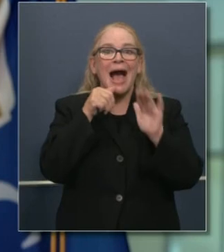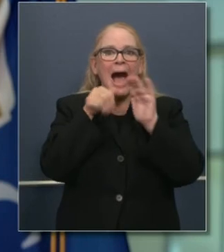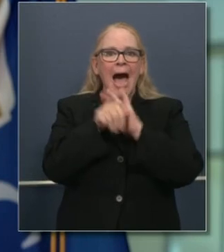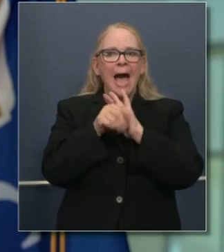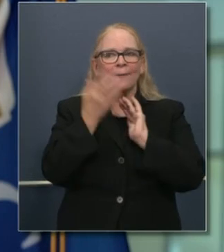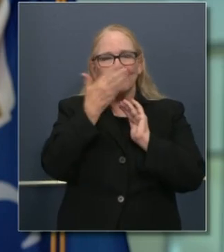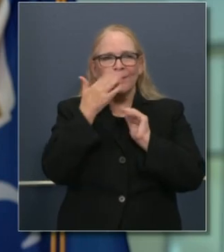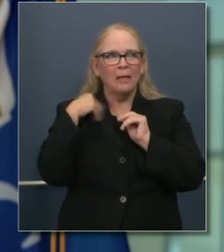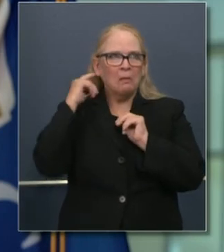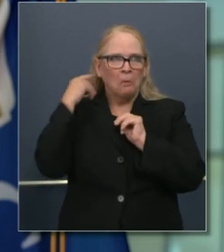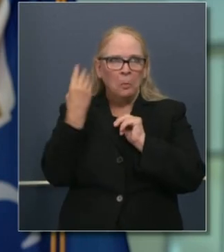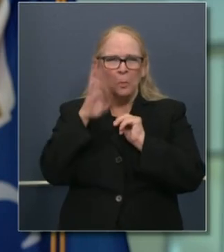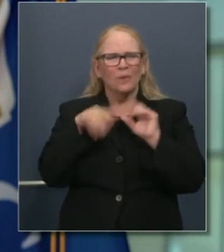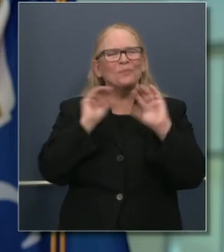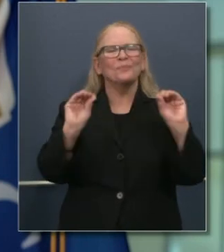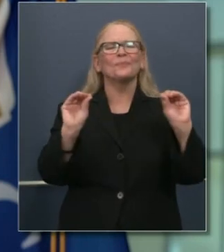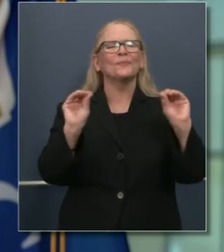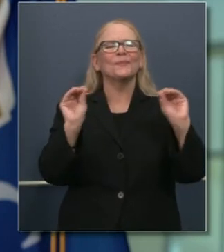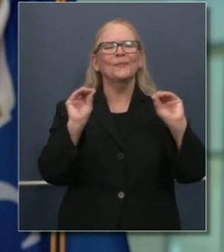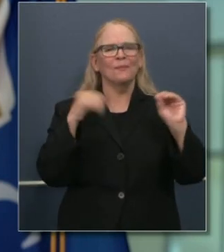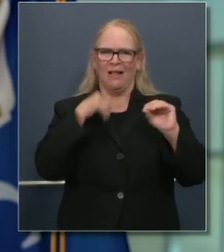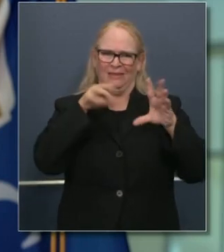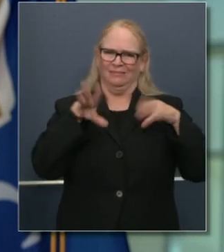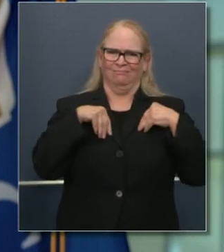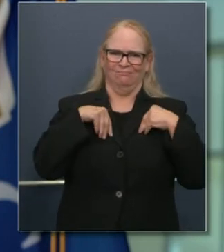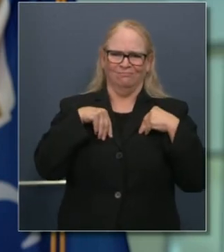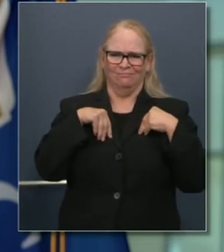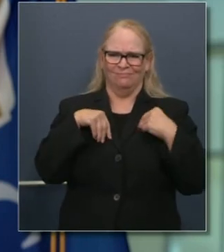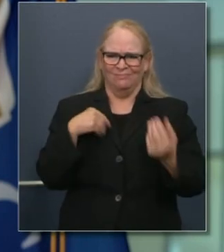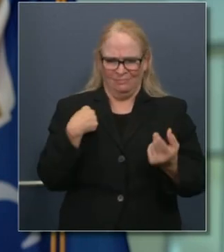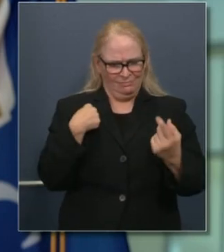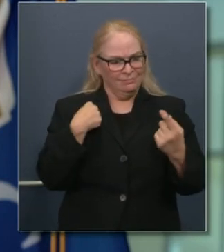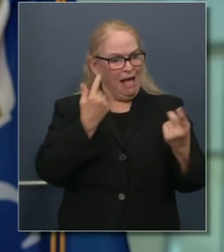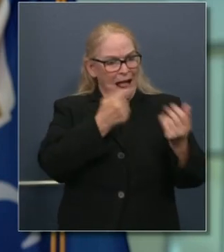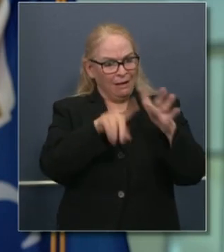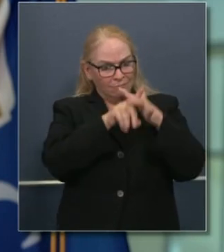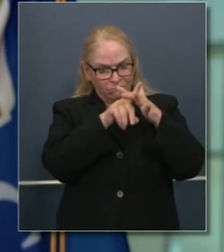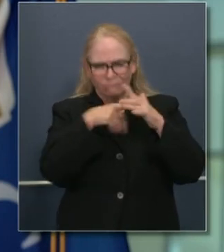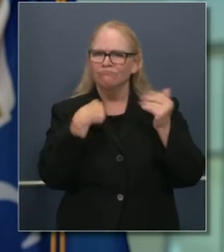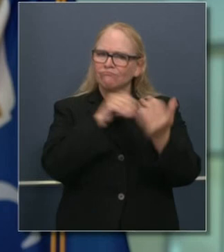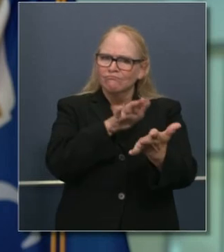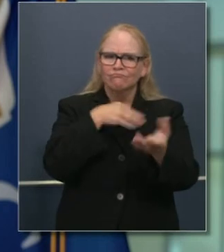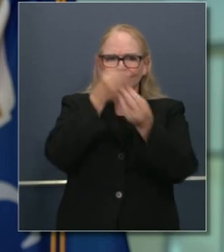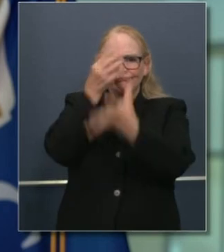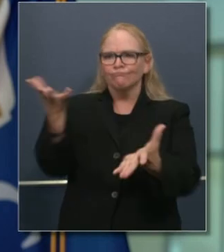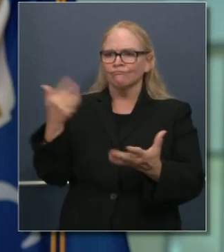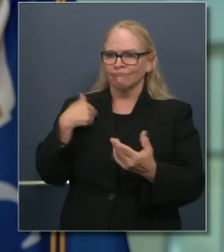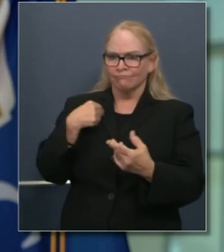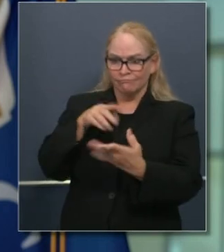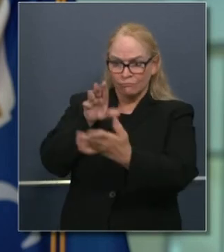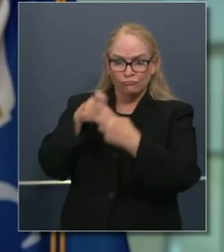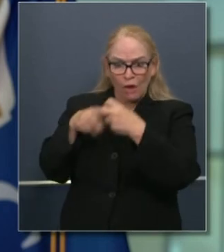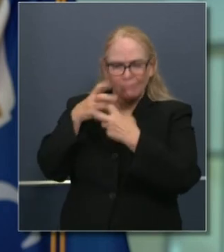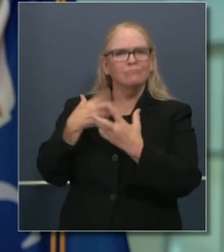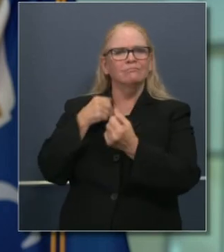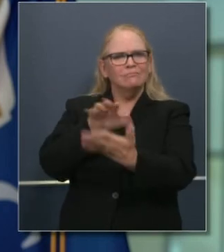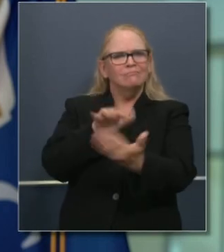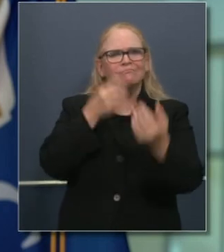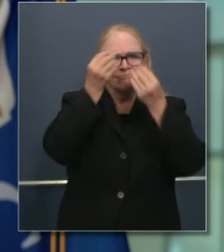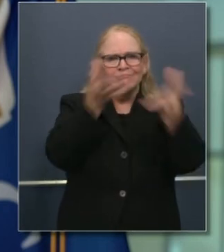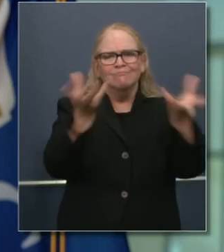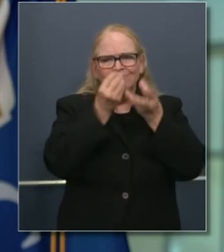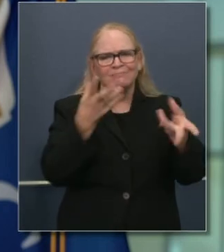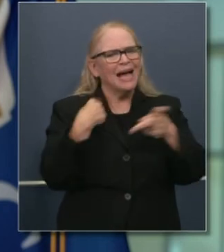encubrirlo o enmascararlo. Estamos haciéndonos responsables por ello. Estamos abordando los